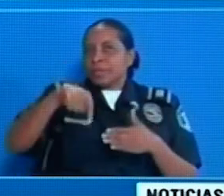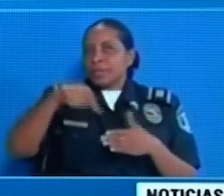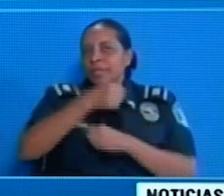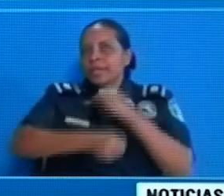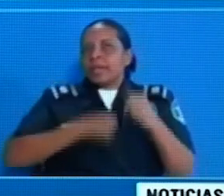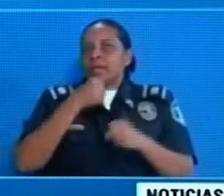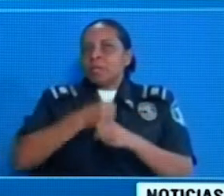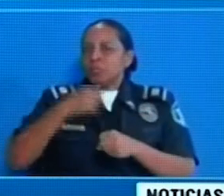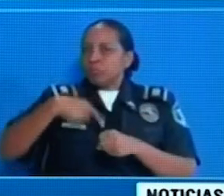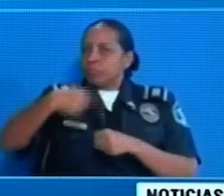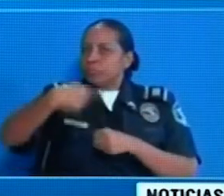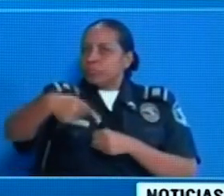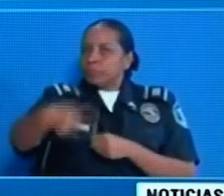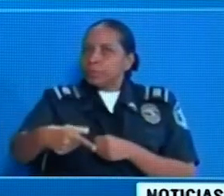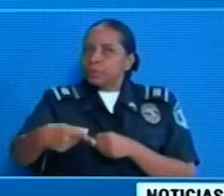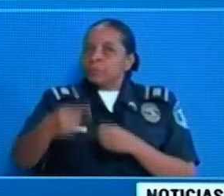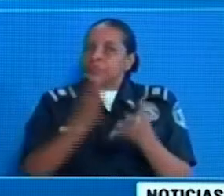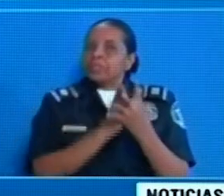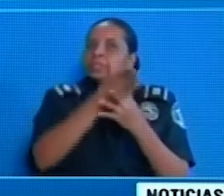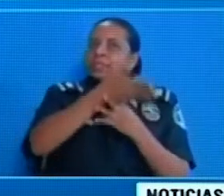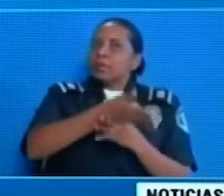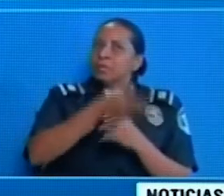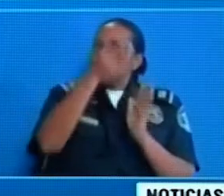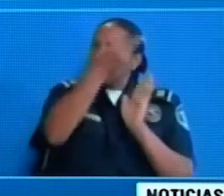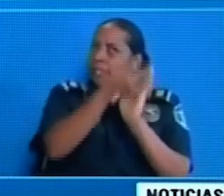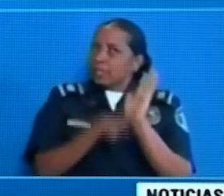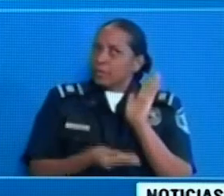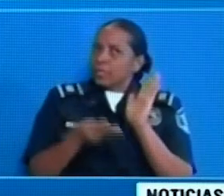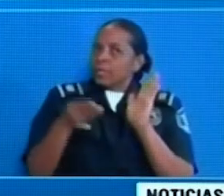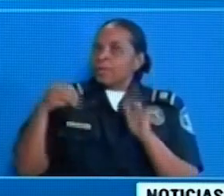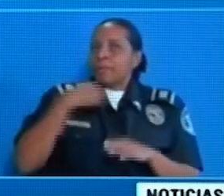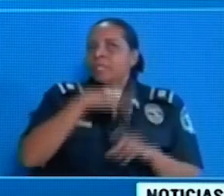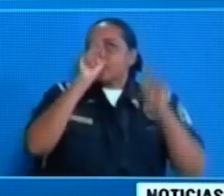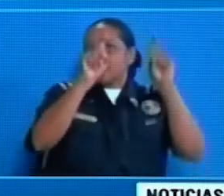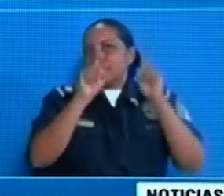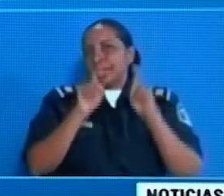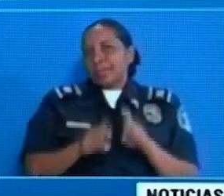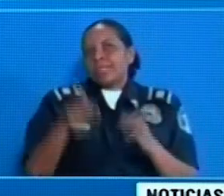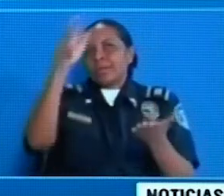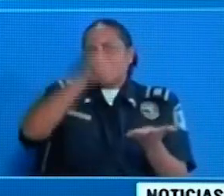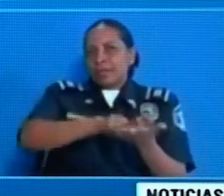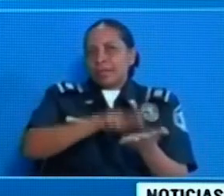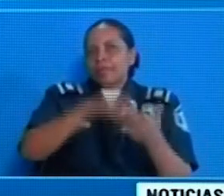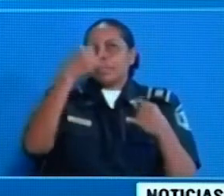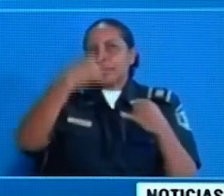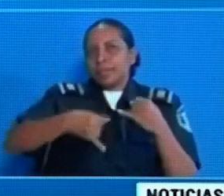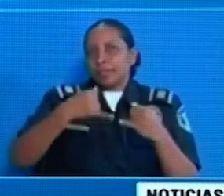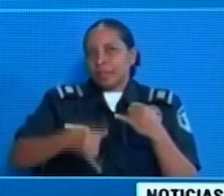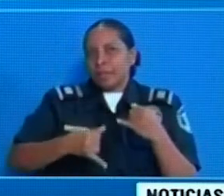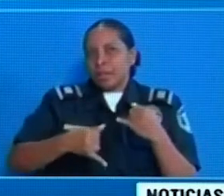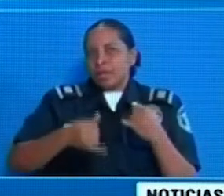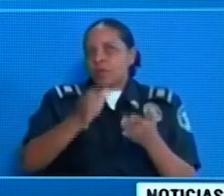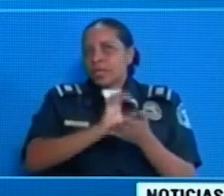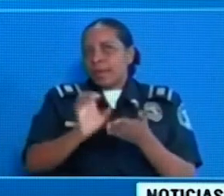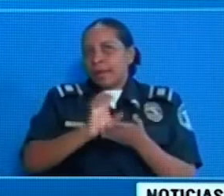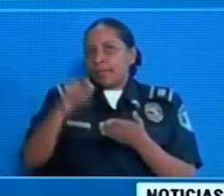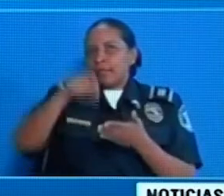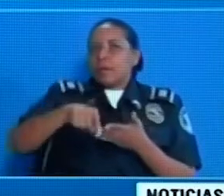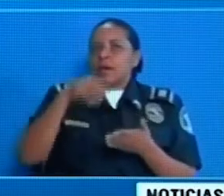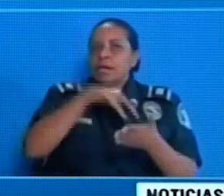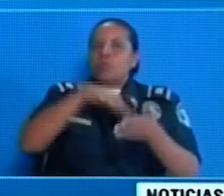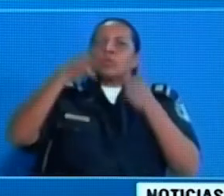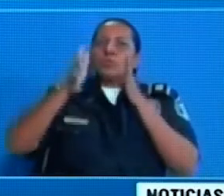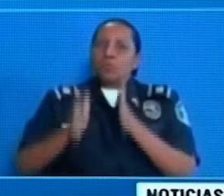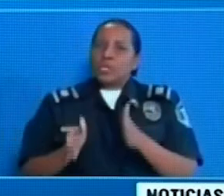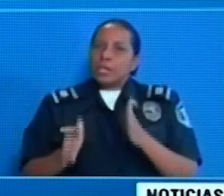próximamente y que a través de resueltos ministeriales estaremos avalando la culminación del mismo. A los estudiantes